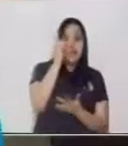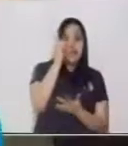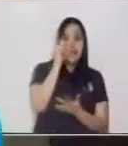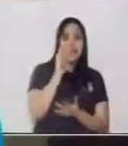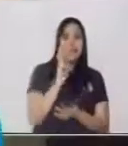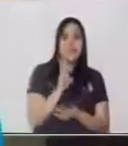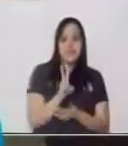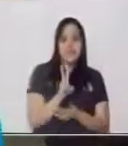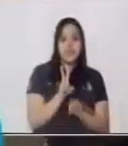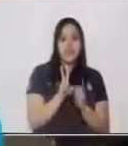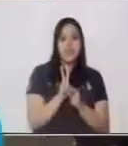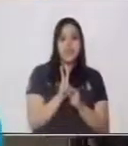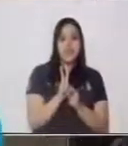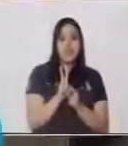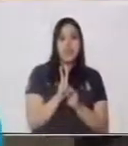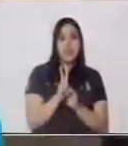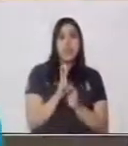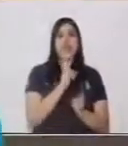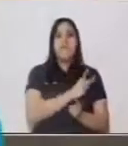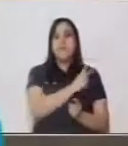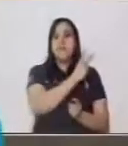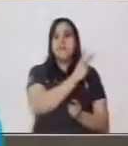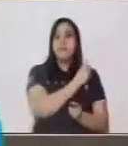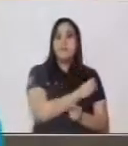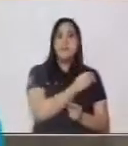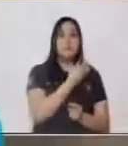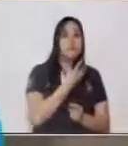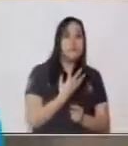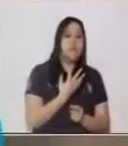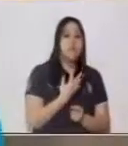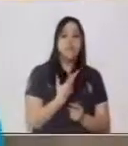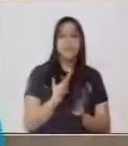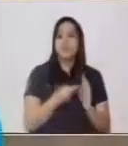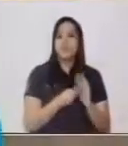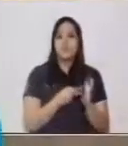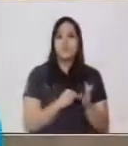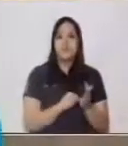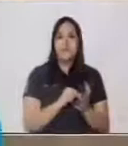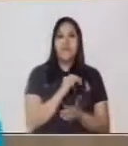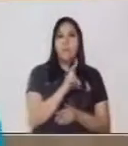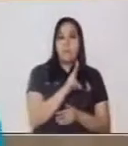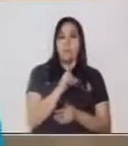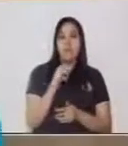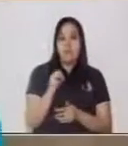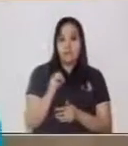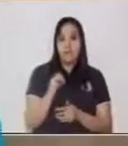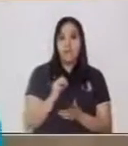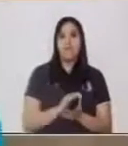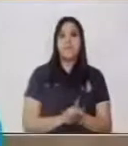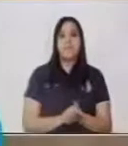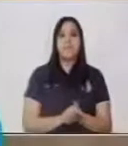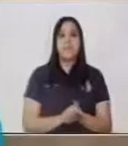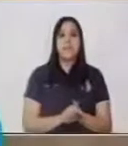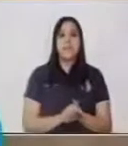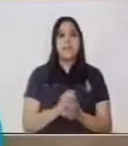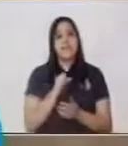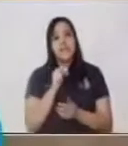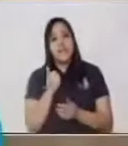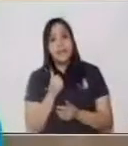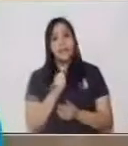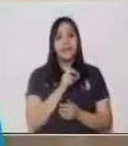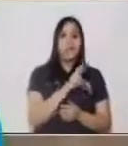decenas y el valor relativo de este 2 va a ser 20. Y el otro